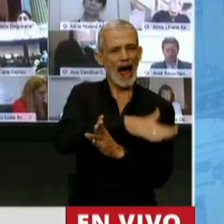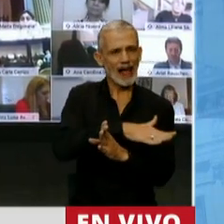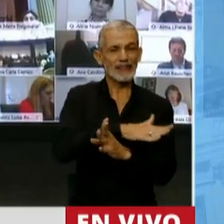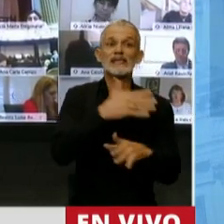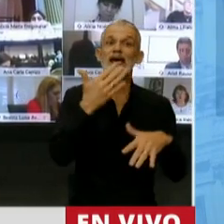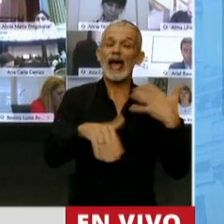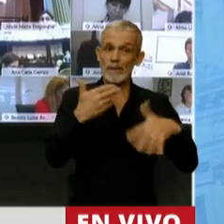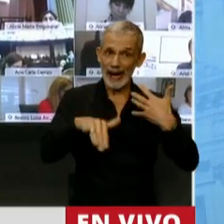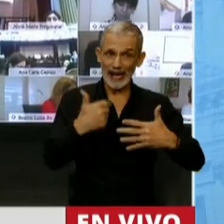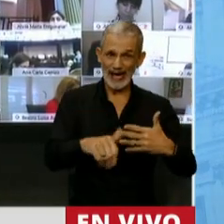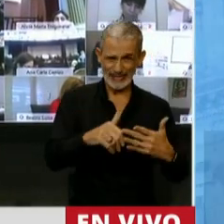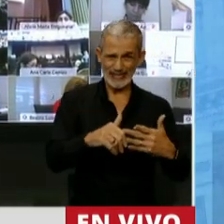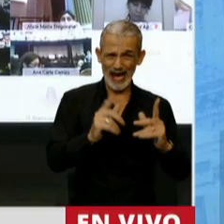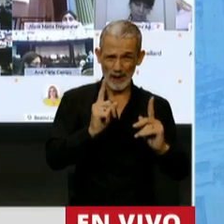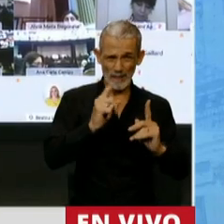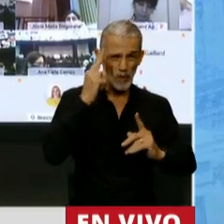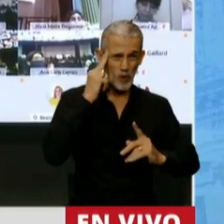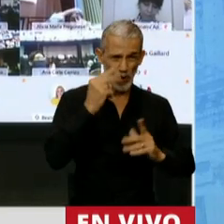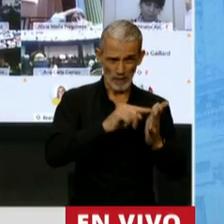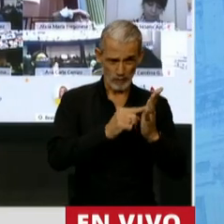la emergencia antes de la pandemia,